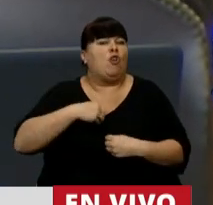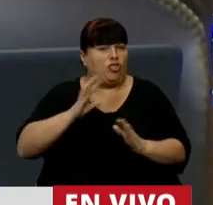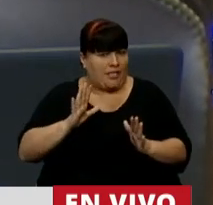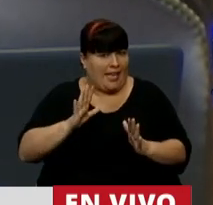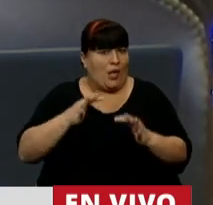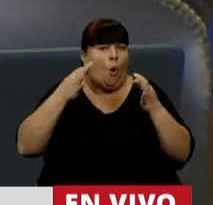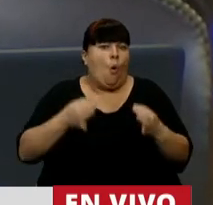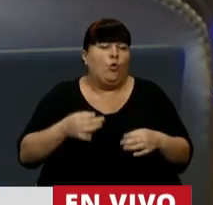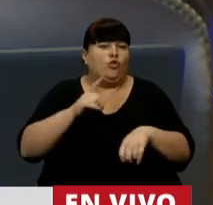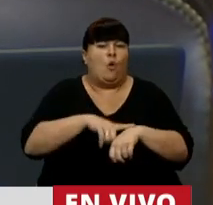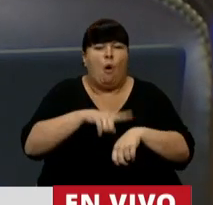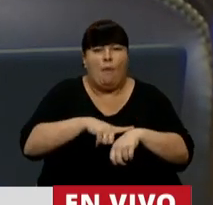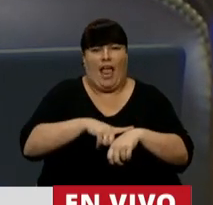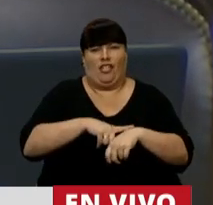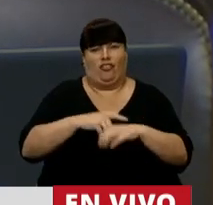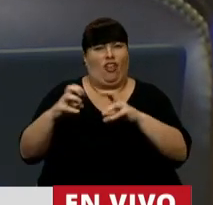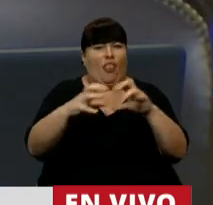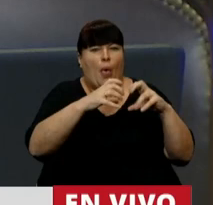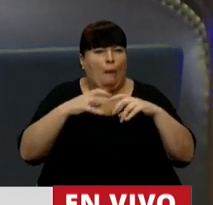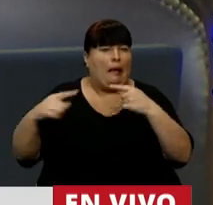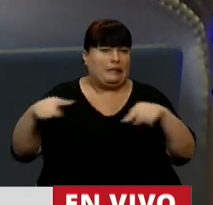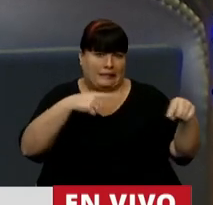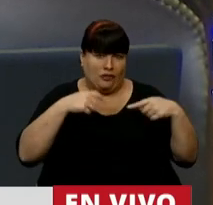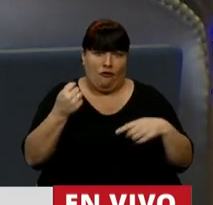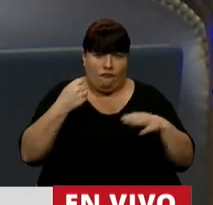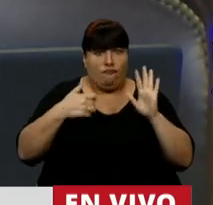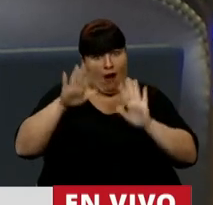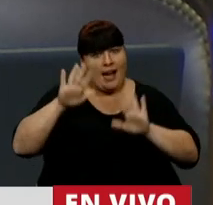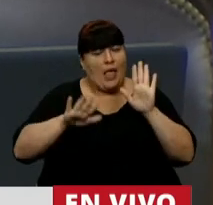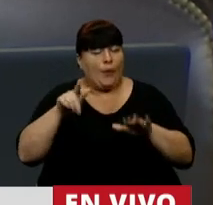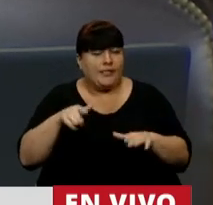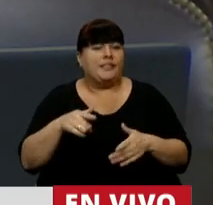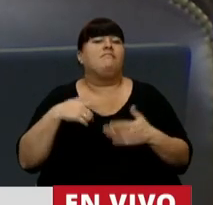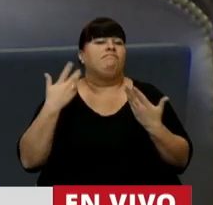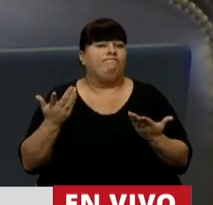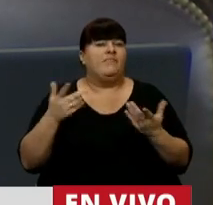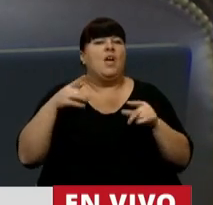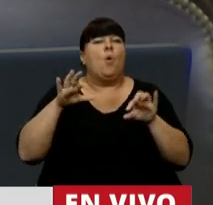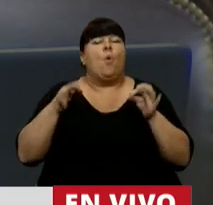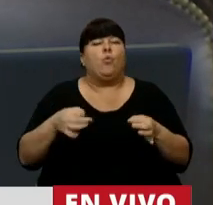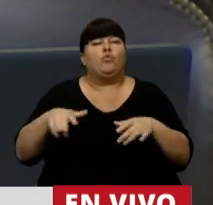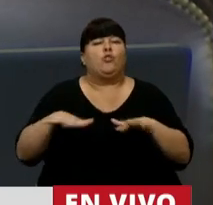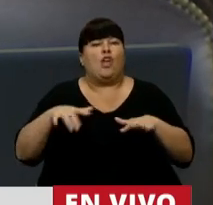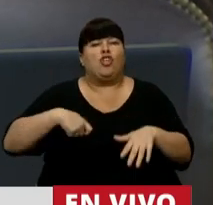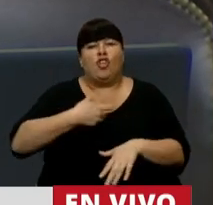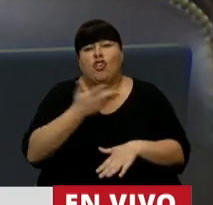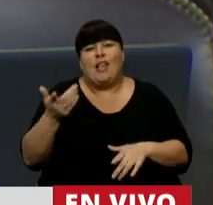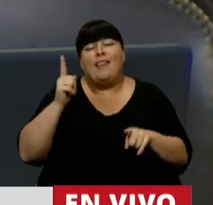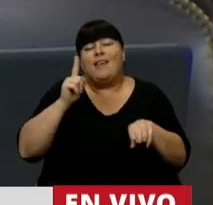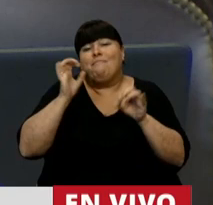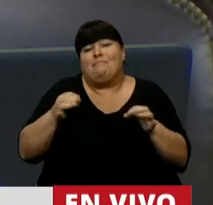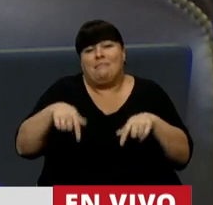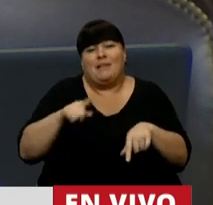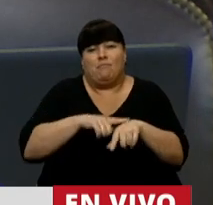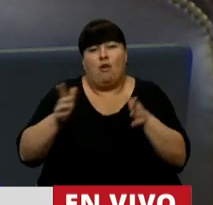en medio de todos los debates álgidos en algún momento y con todo el clima social propio de nuestra época.